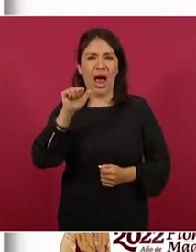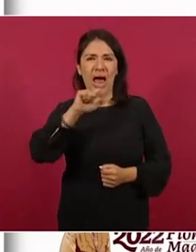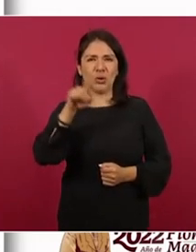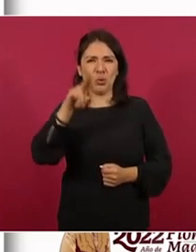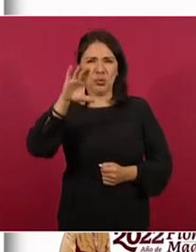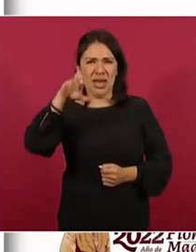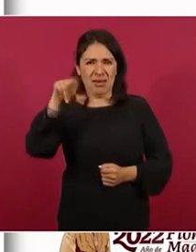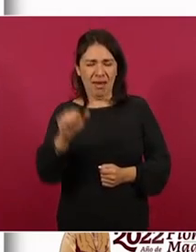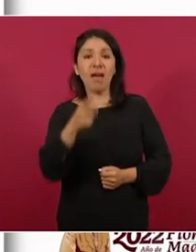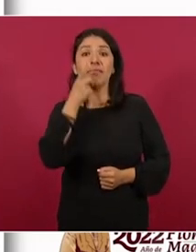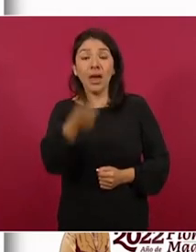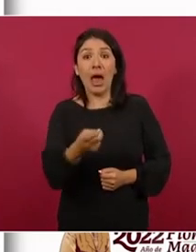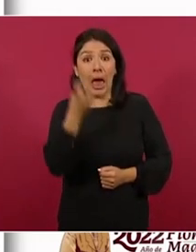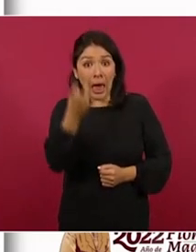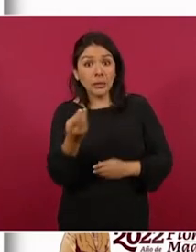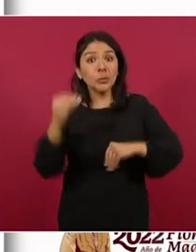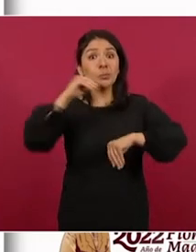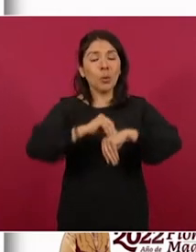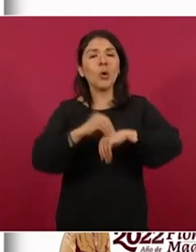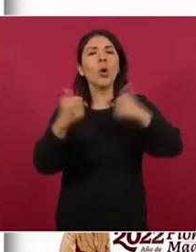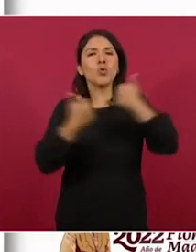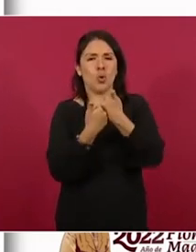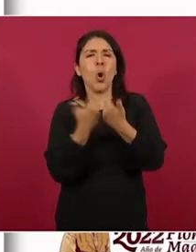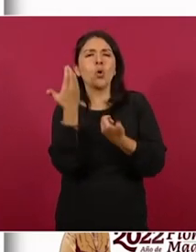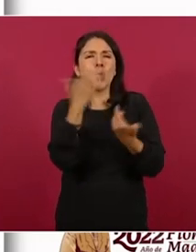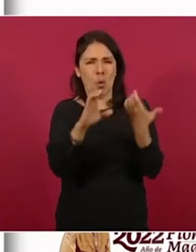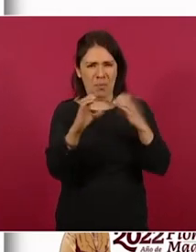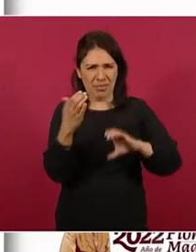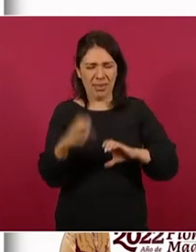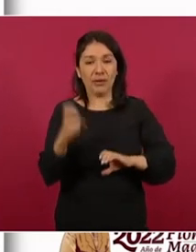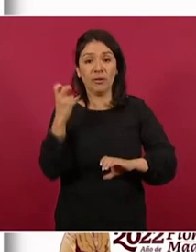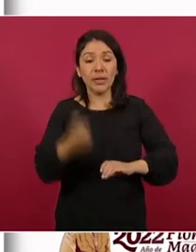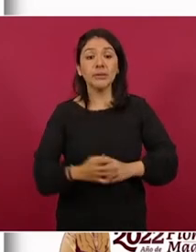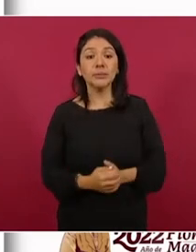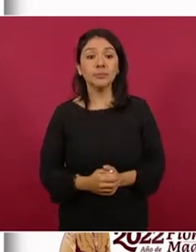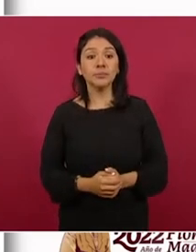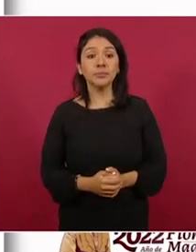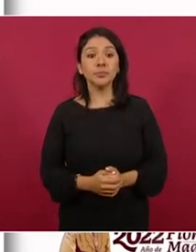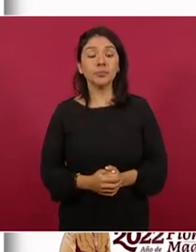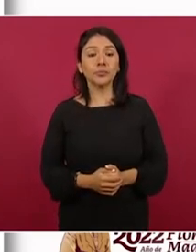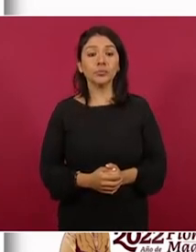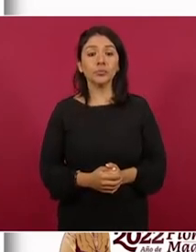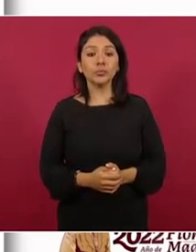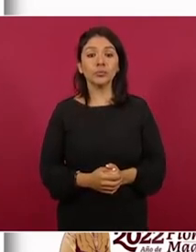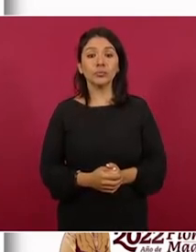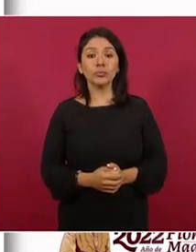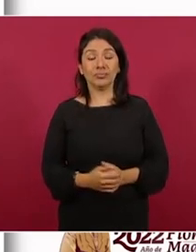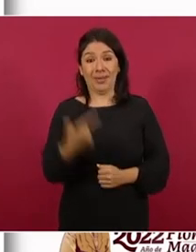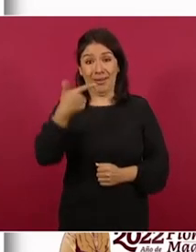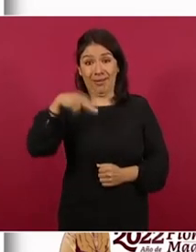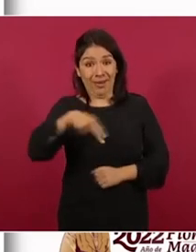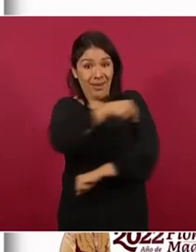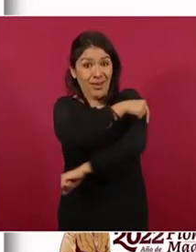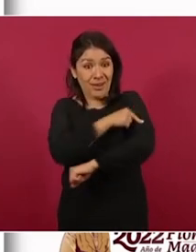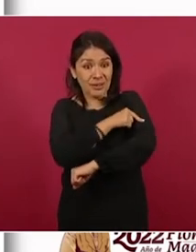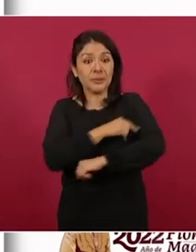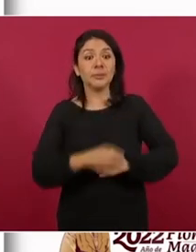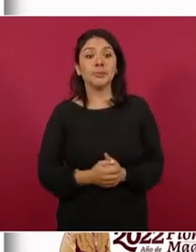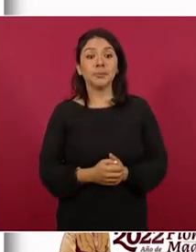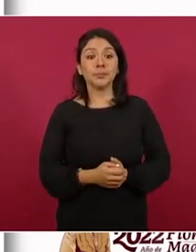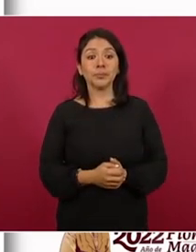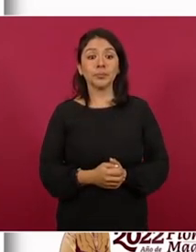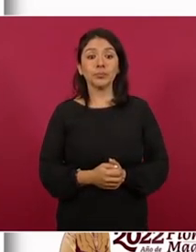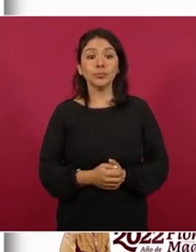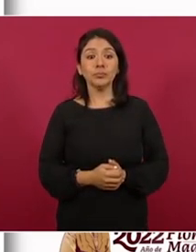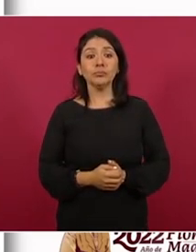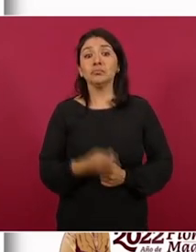consigna el hecho agregando un comentario a su mensaje anterior La Guardia Nacional Cito La Guardia